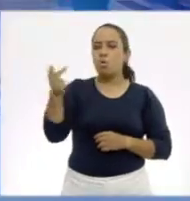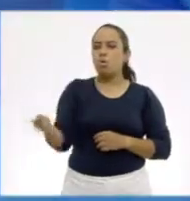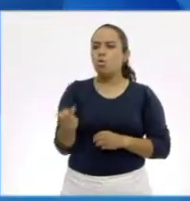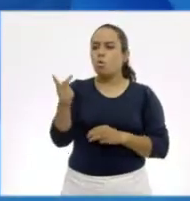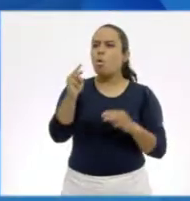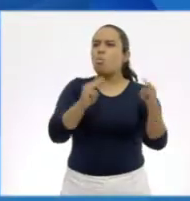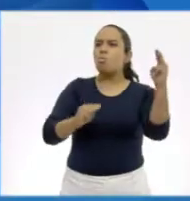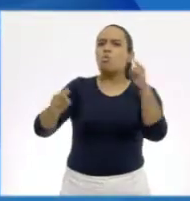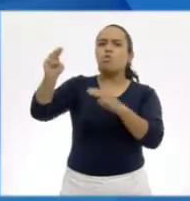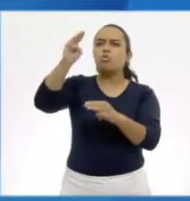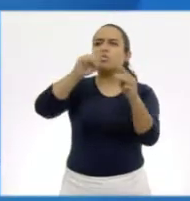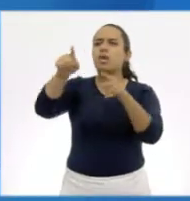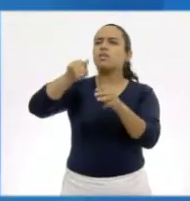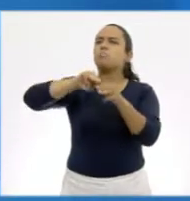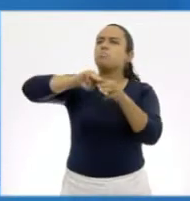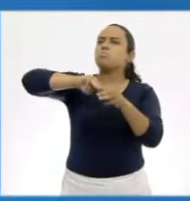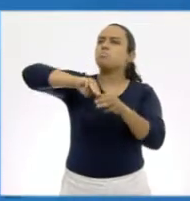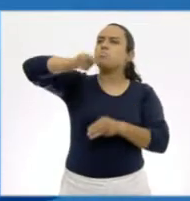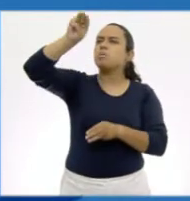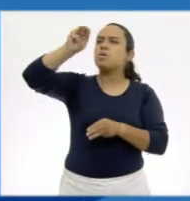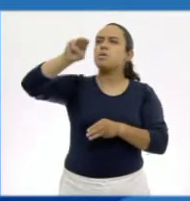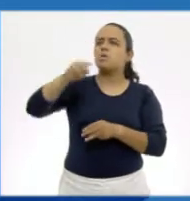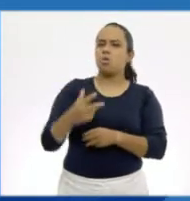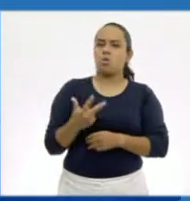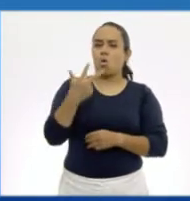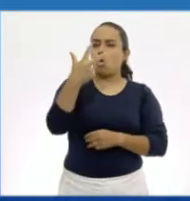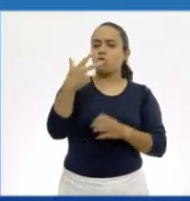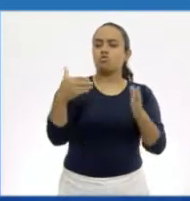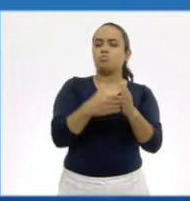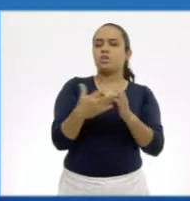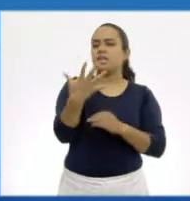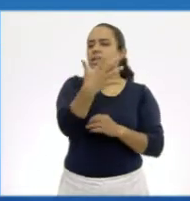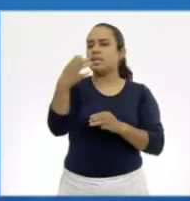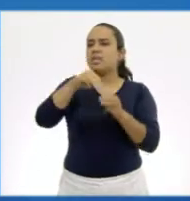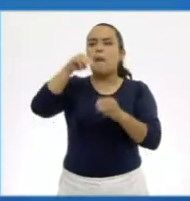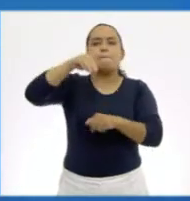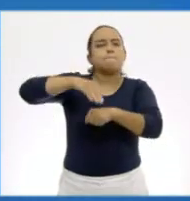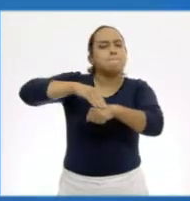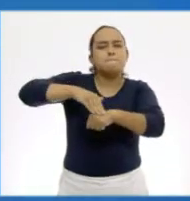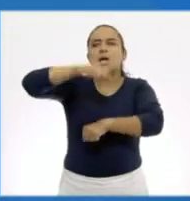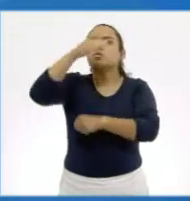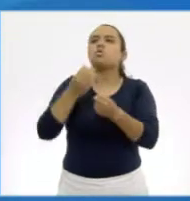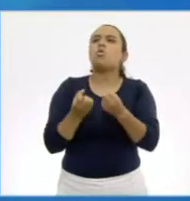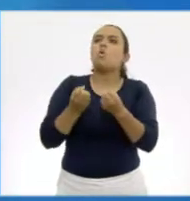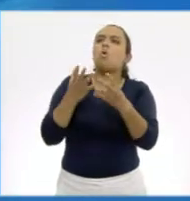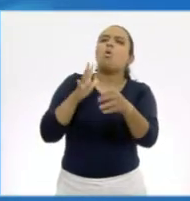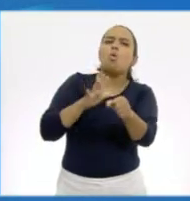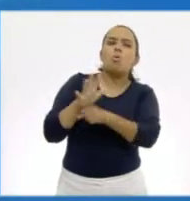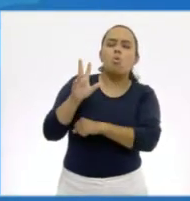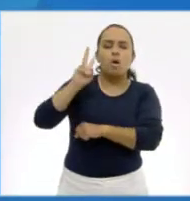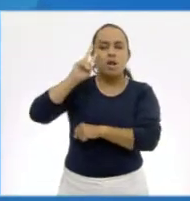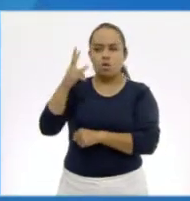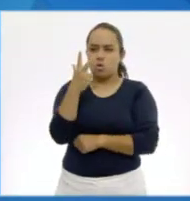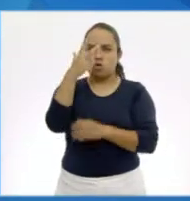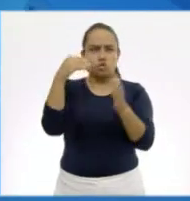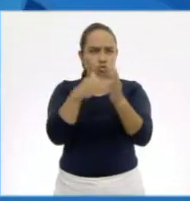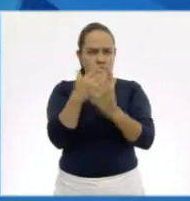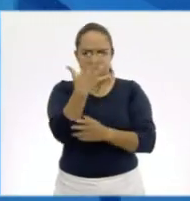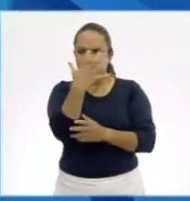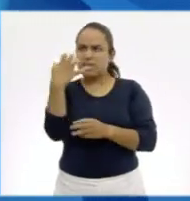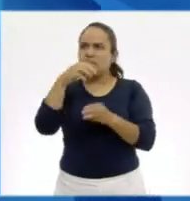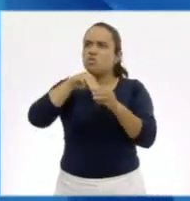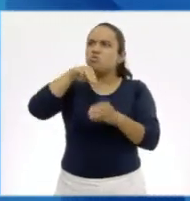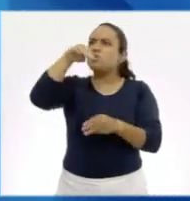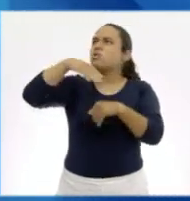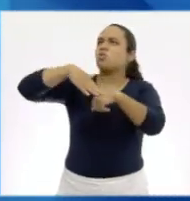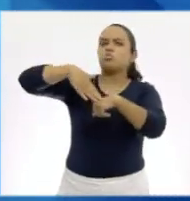montaña mide más de ocho mil quinientos metros. Más de ocho mil quinientos metros. A